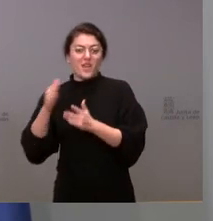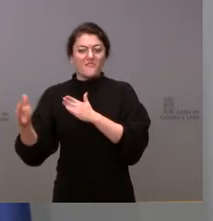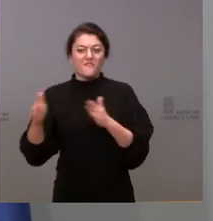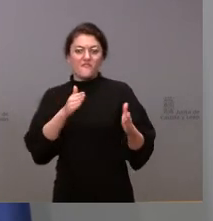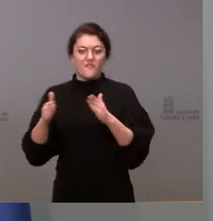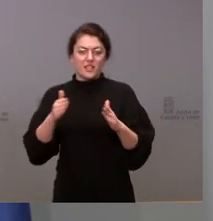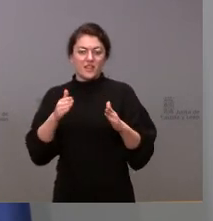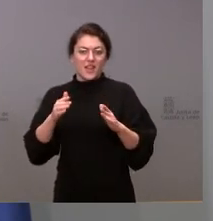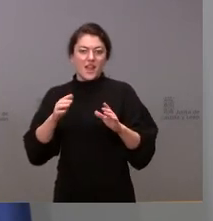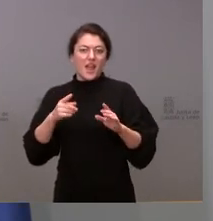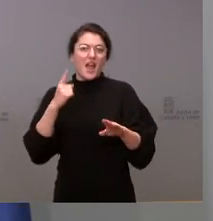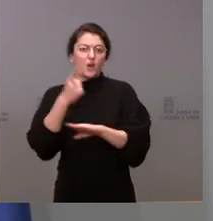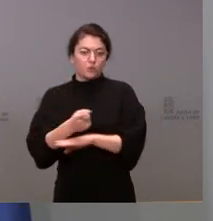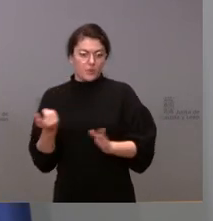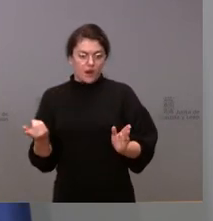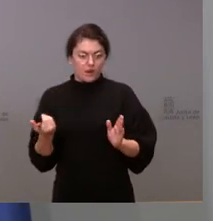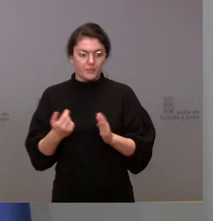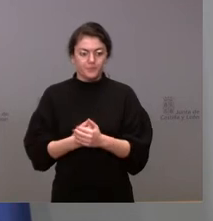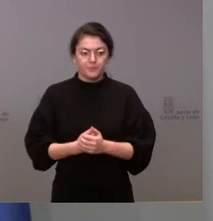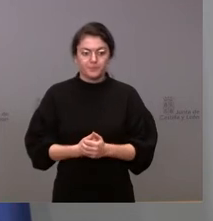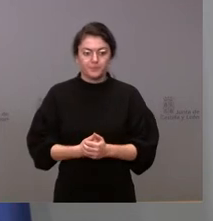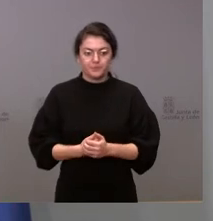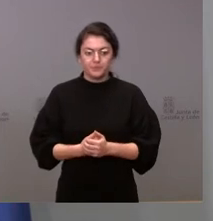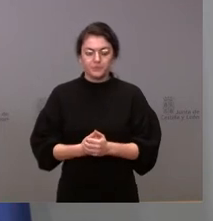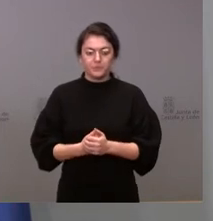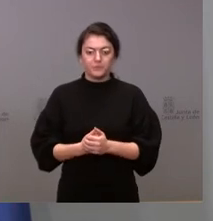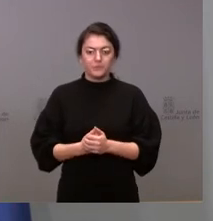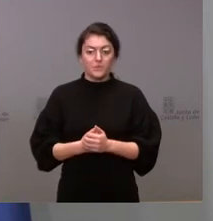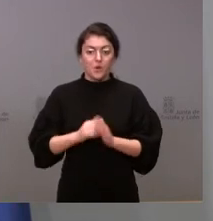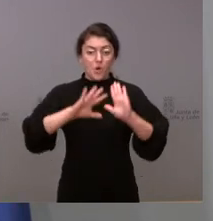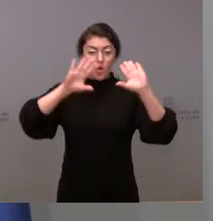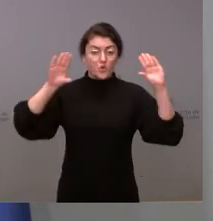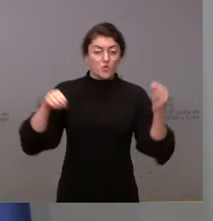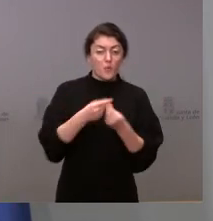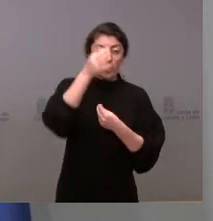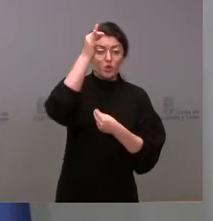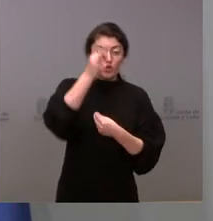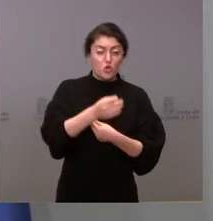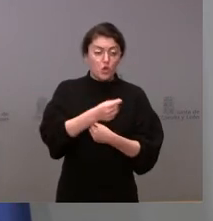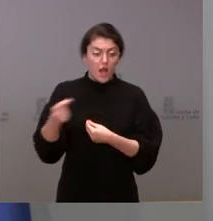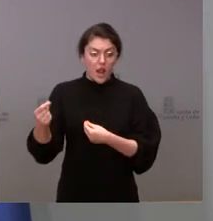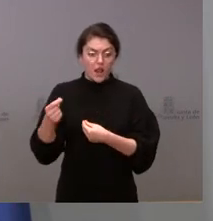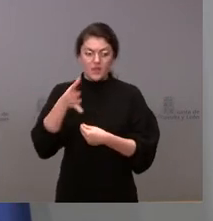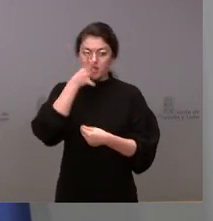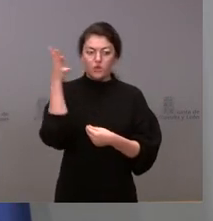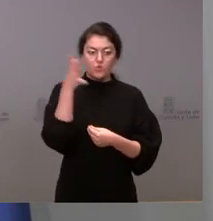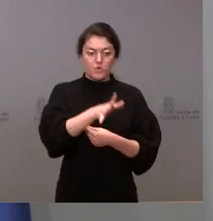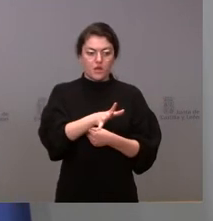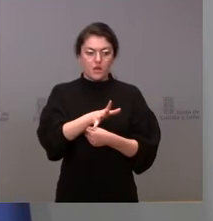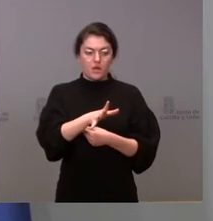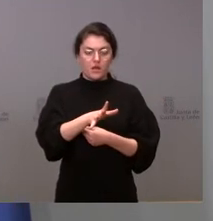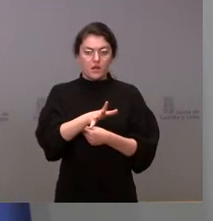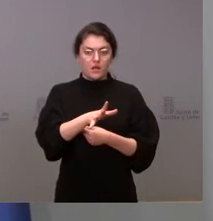Sí quiero apuntarles que el número total de expedientes sancionadores que se habían iniciado y que